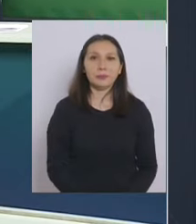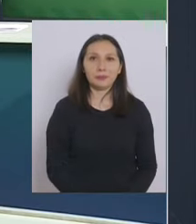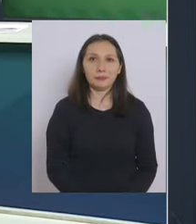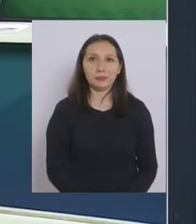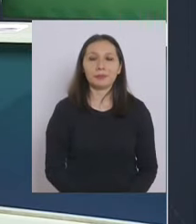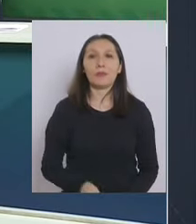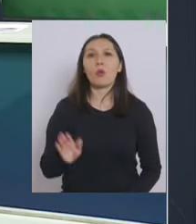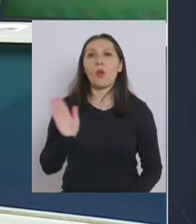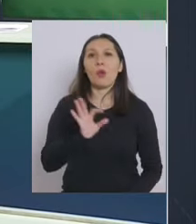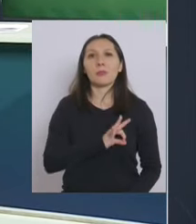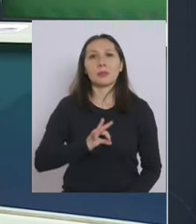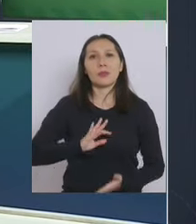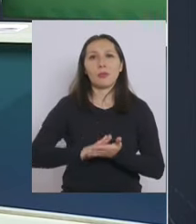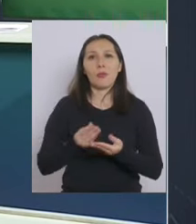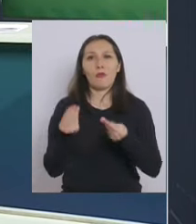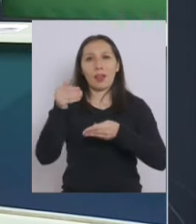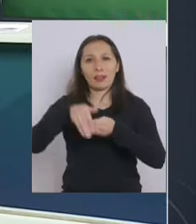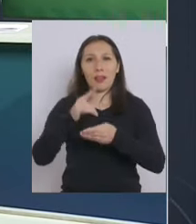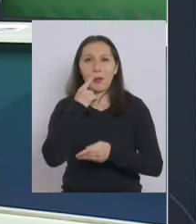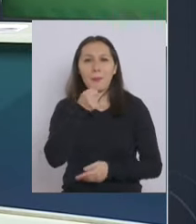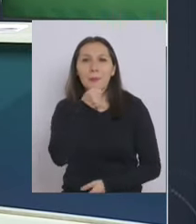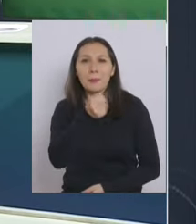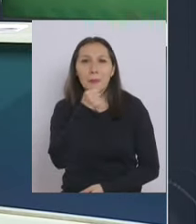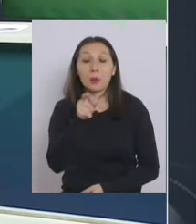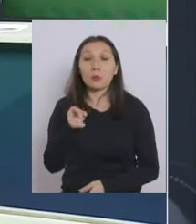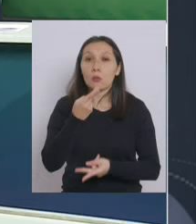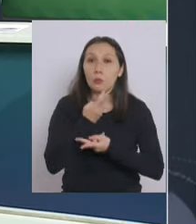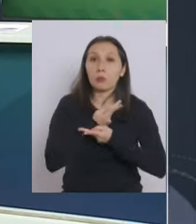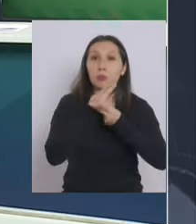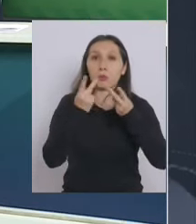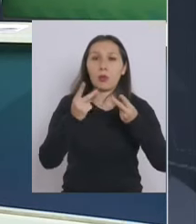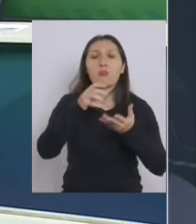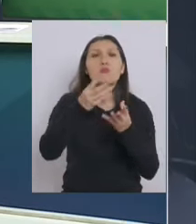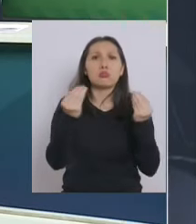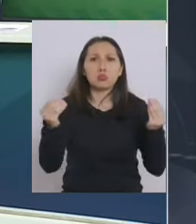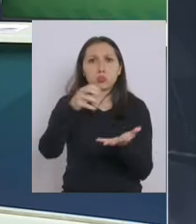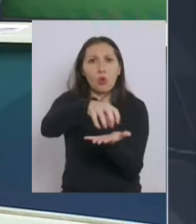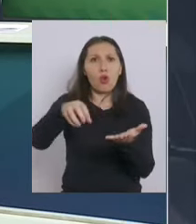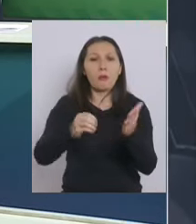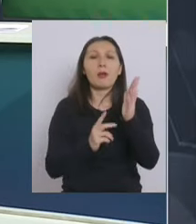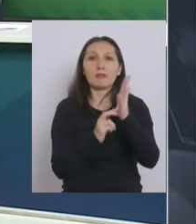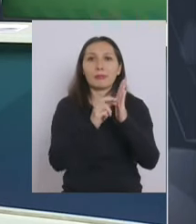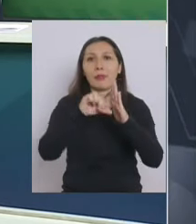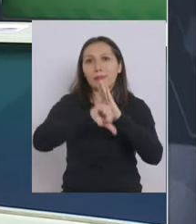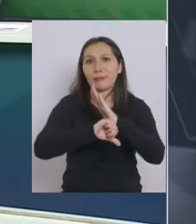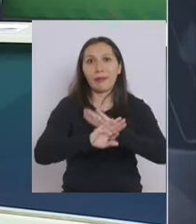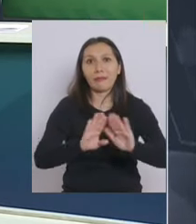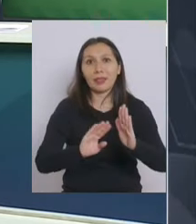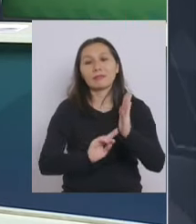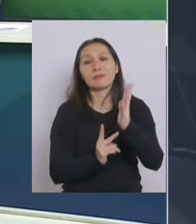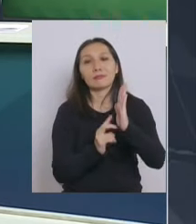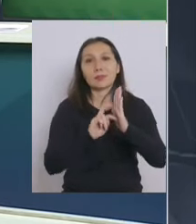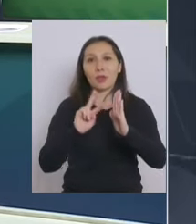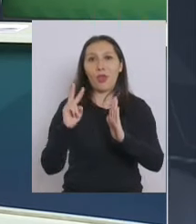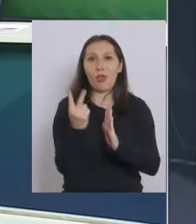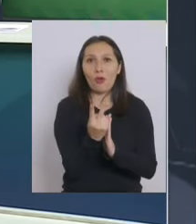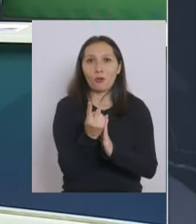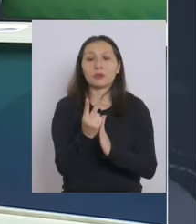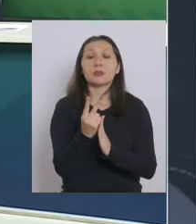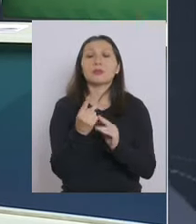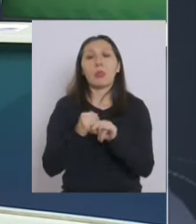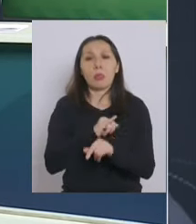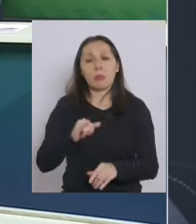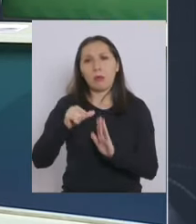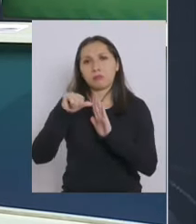hola ministro ¿cómo está? muy buenas tardes usted daba el anuncio varias comunas que salen de cuarentena que pasan a etapa de transición